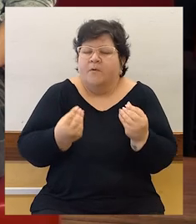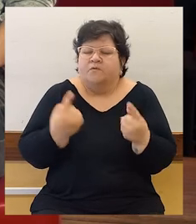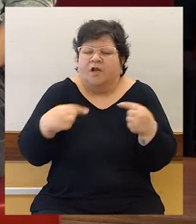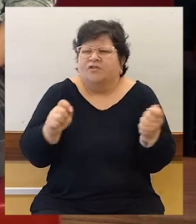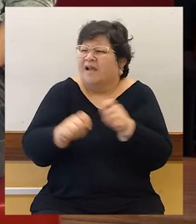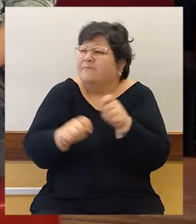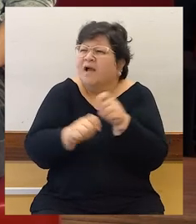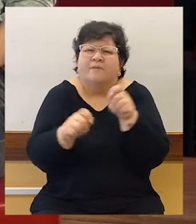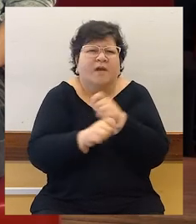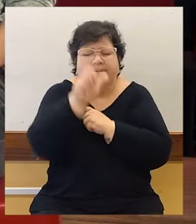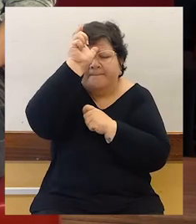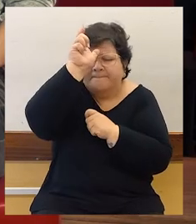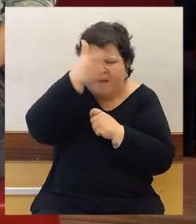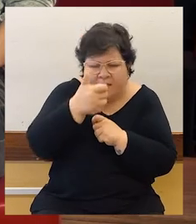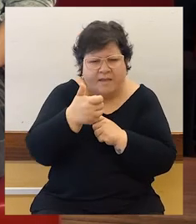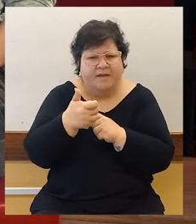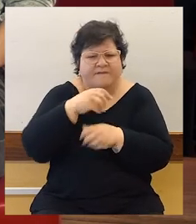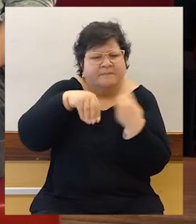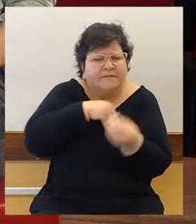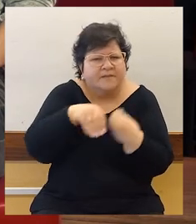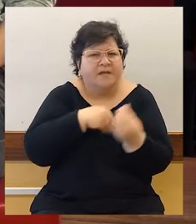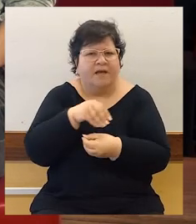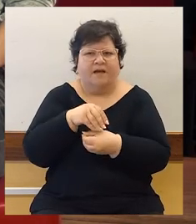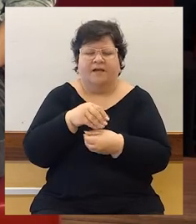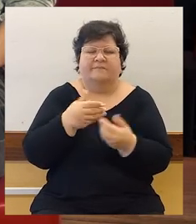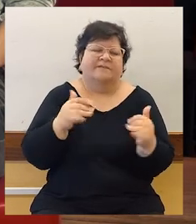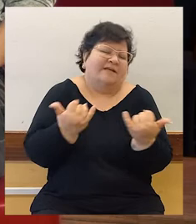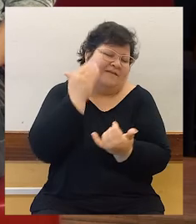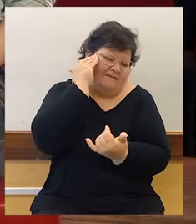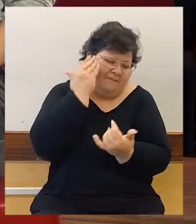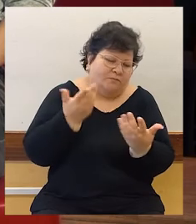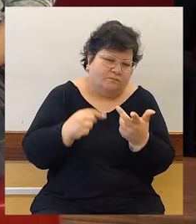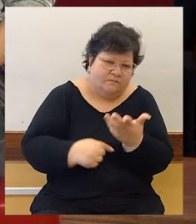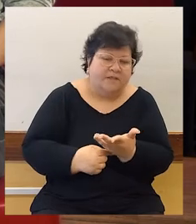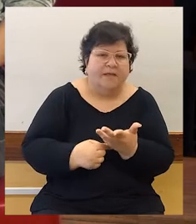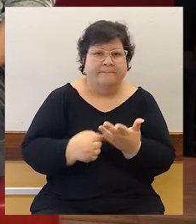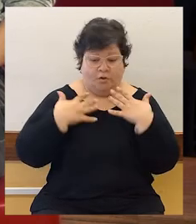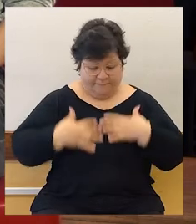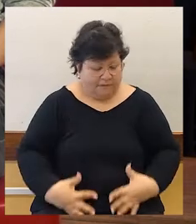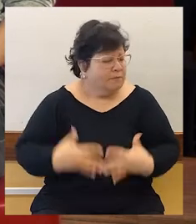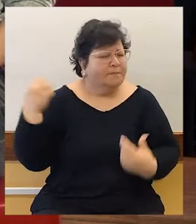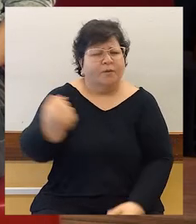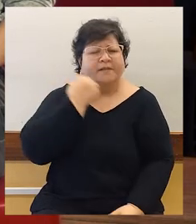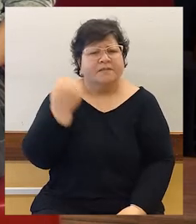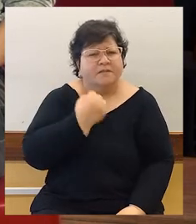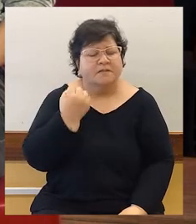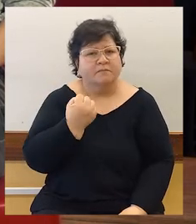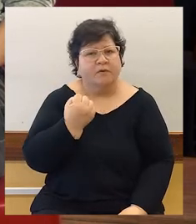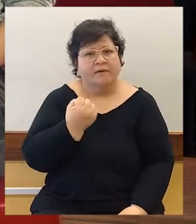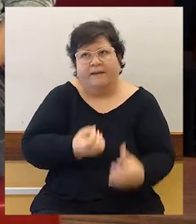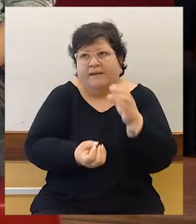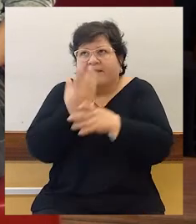muchísimos cambios a nivel físico, familiar, cognitivo, ya lo sabemos, pero lo físico es importantísimo, ¿no? Y la